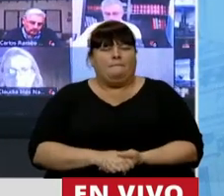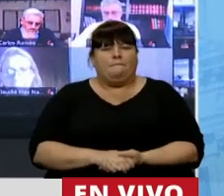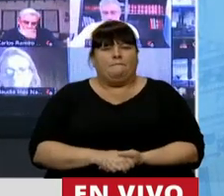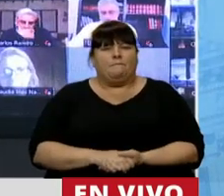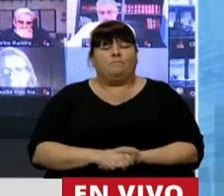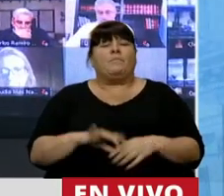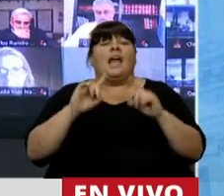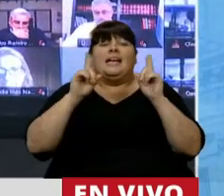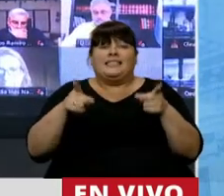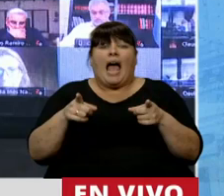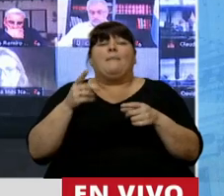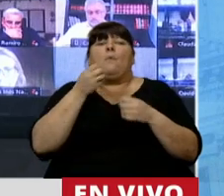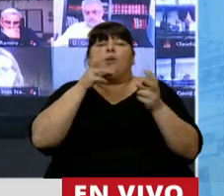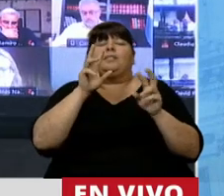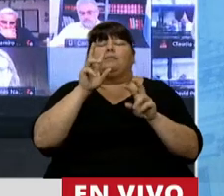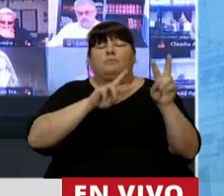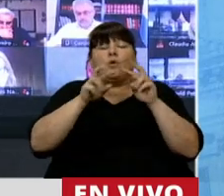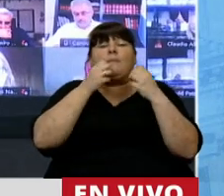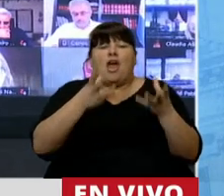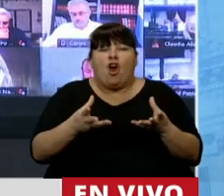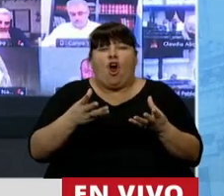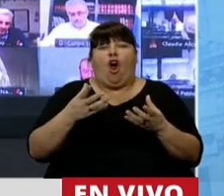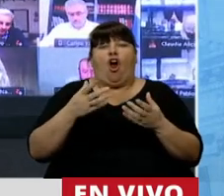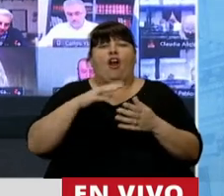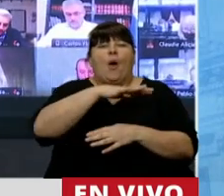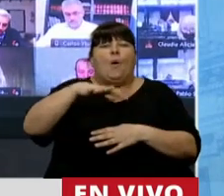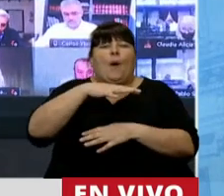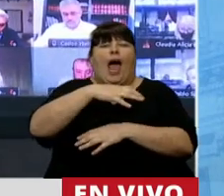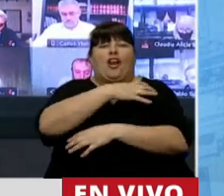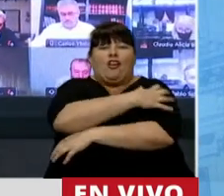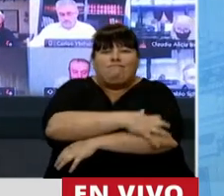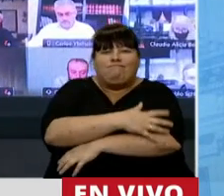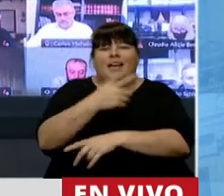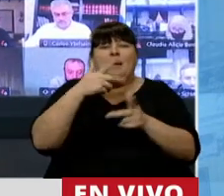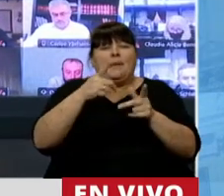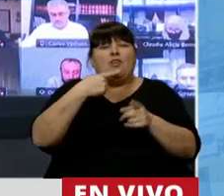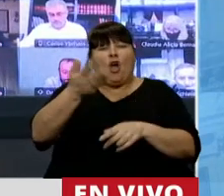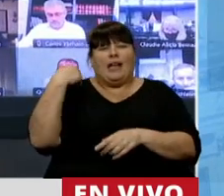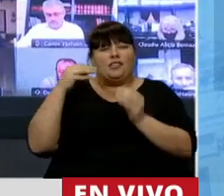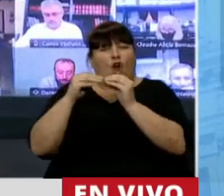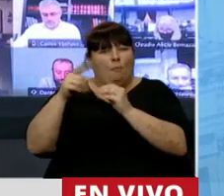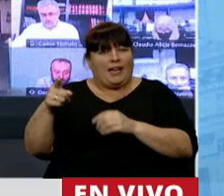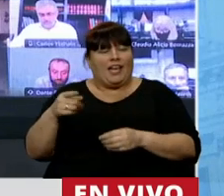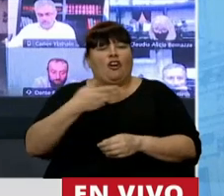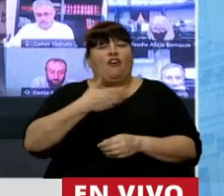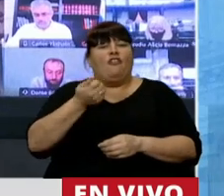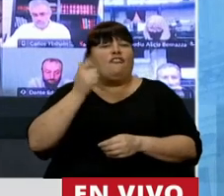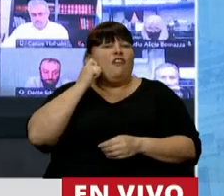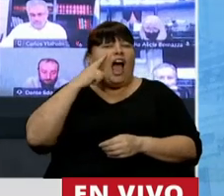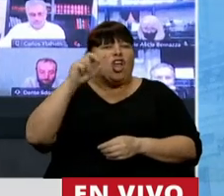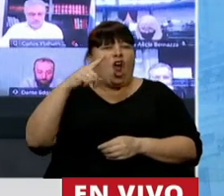También para mejorar las condiciones de nuestros barrios populares, como contaba acá el compañero Fagioli.